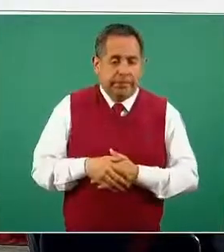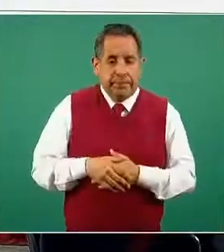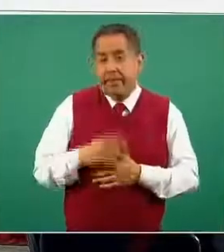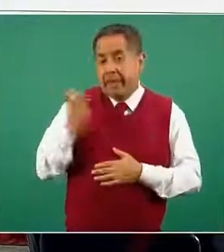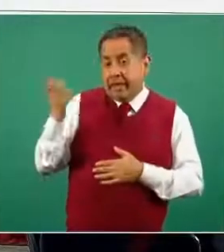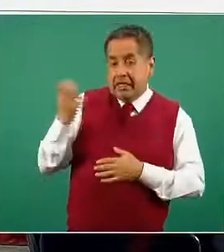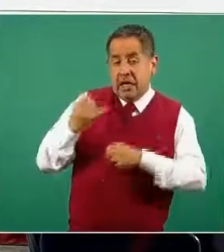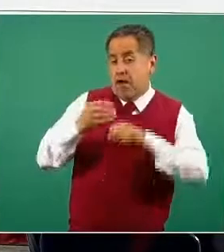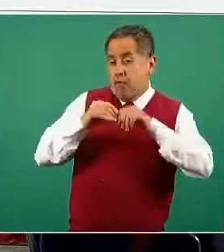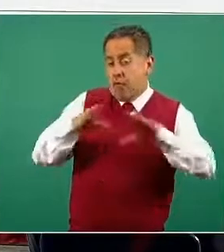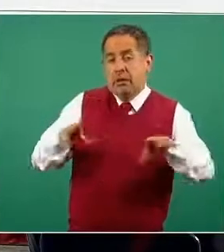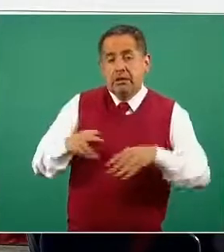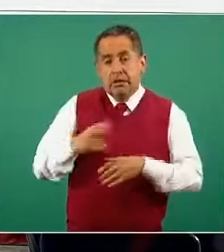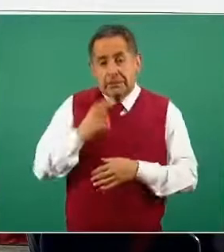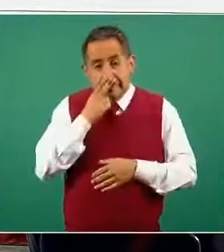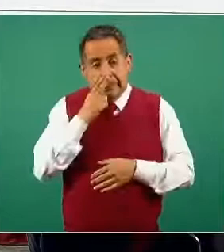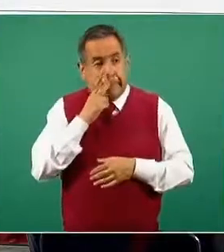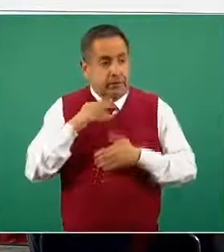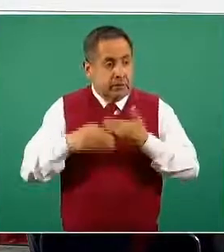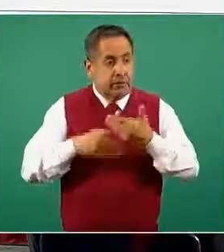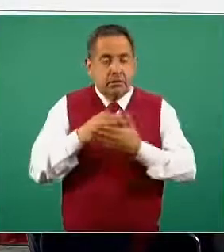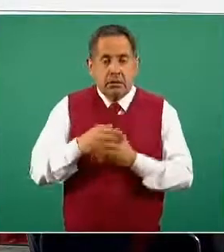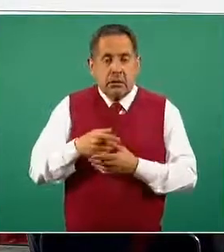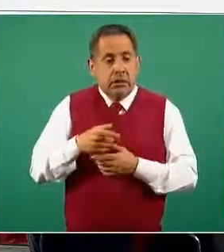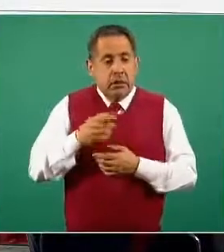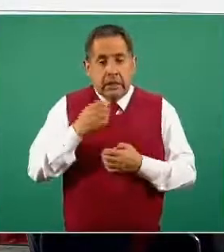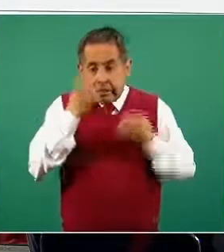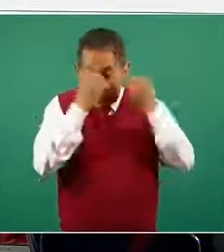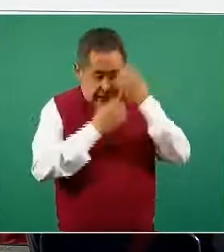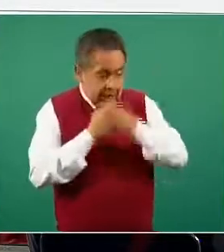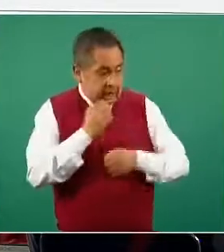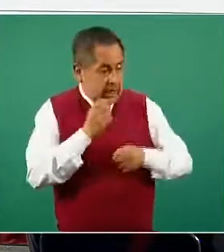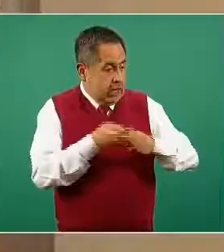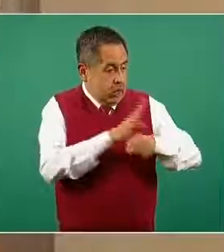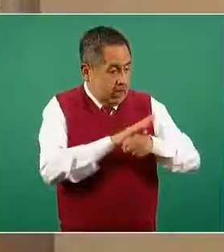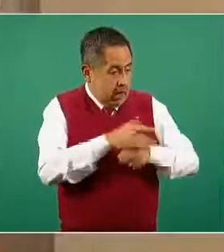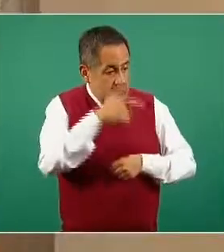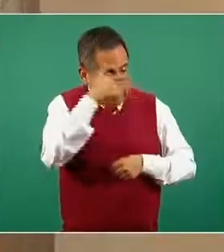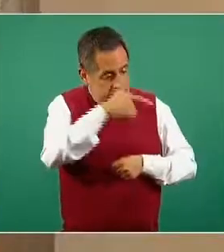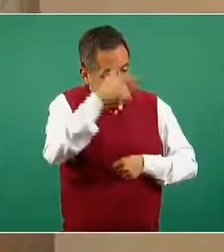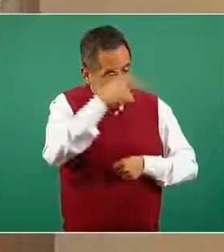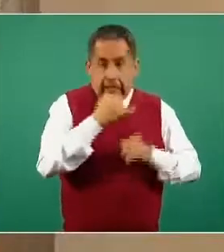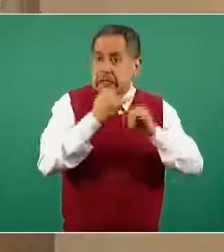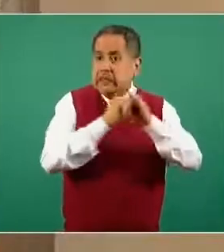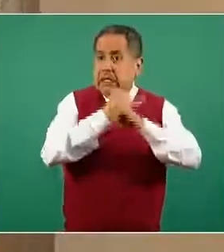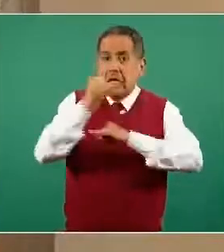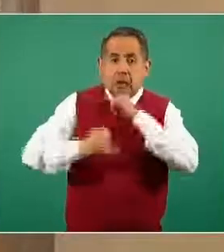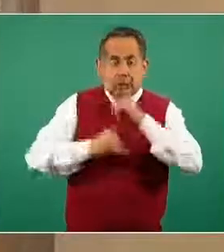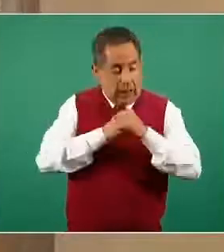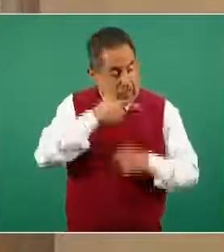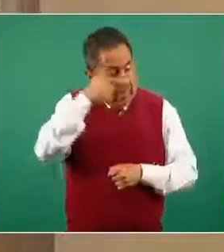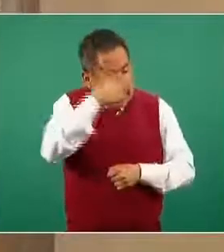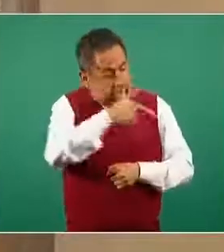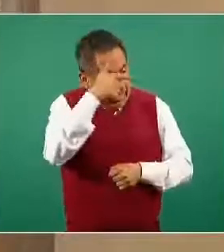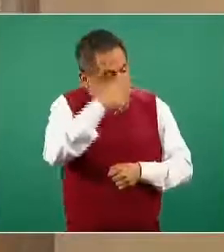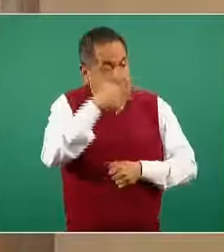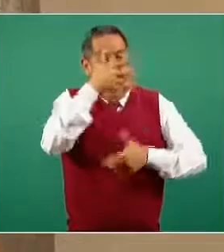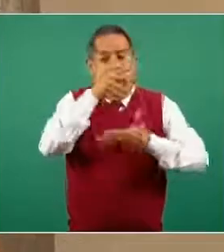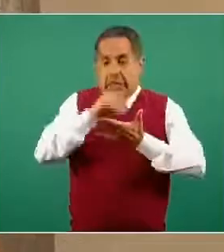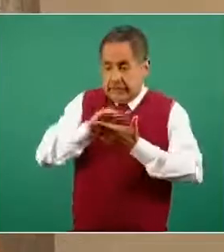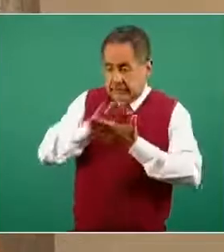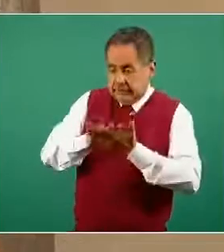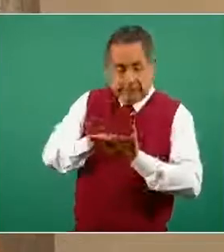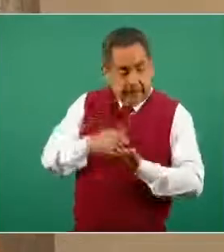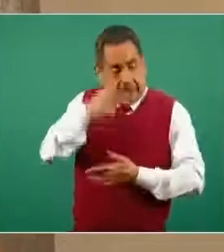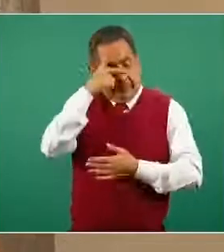información realmente que se va generando conforme se genera también la evidencia a nivel internacional, se pueden sistematizar las